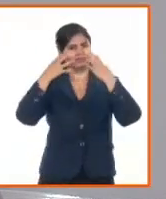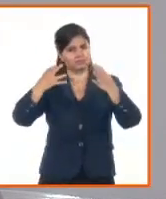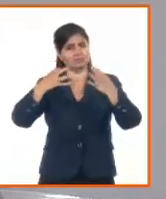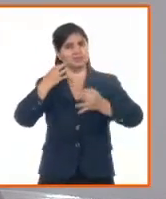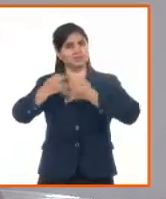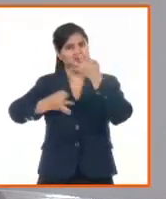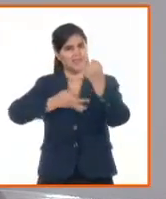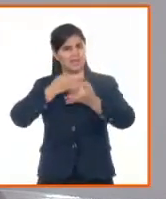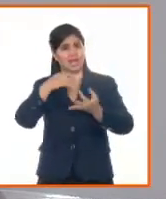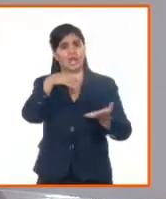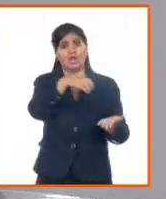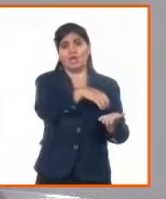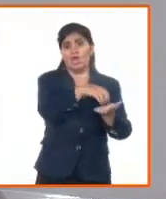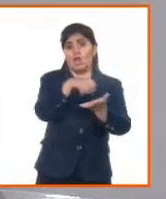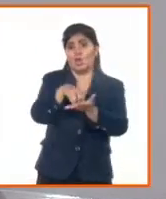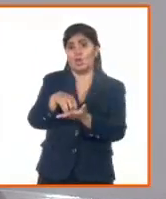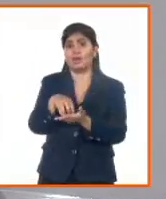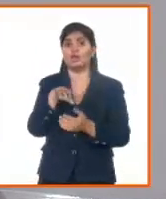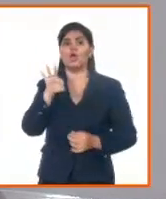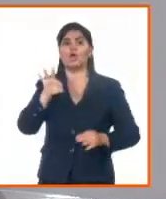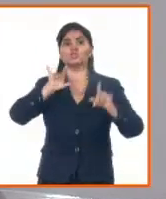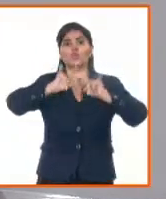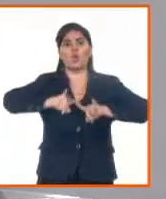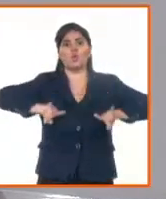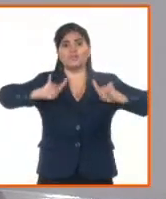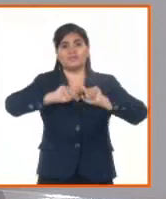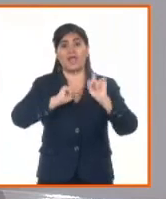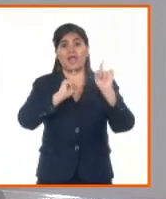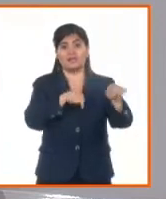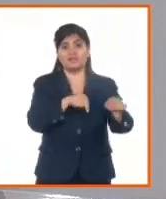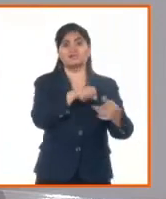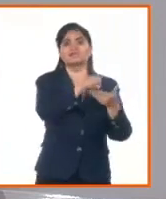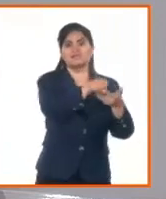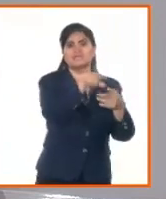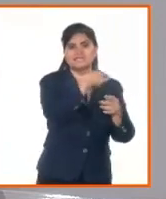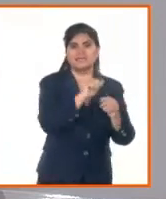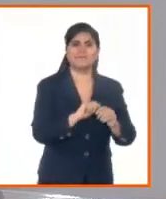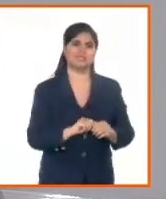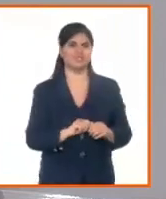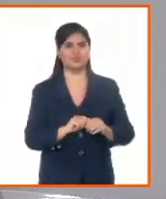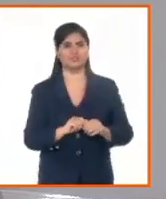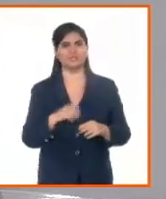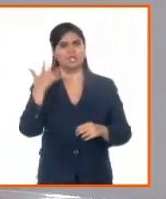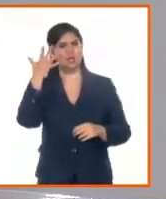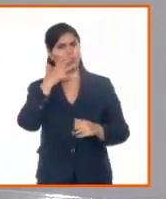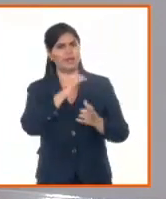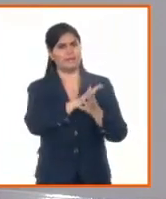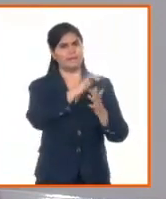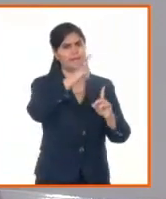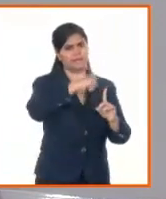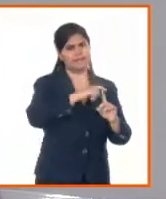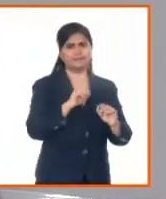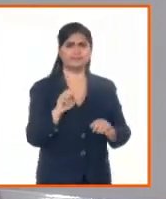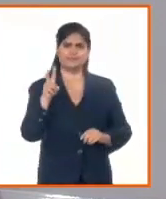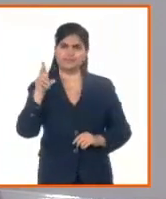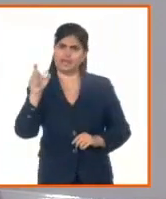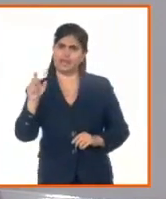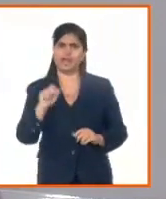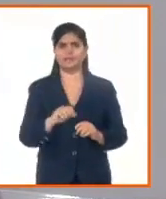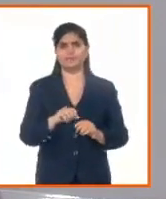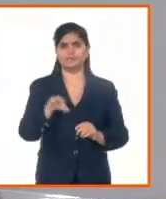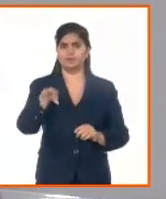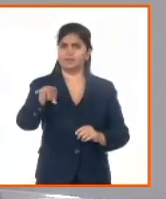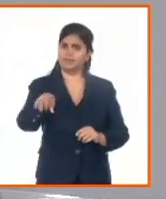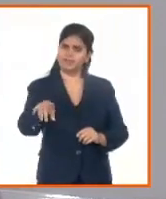notariales docentes ya en ocho universidades del país. Ahí estaba la vanguardia Matanzas, Villaclara, pero ya lo tenemos en Penal del Río,